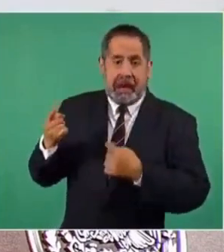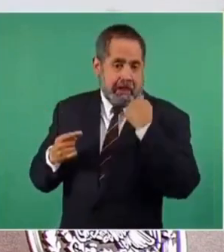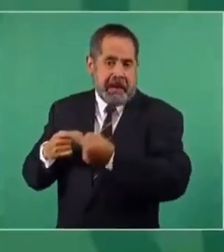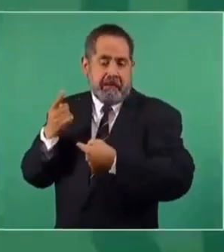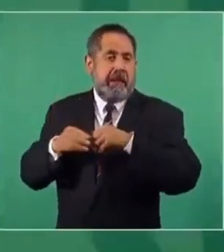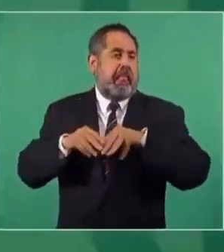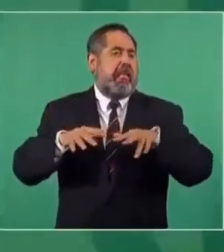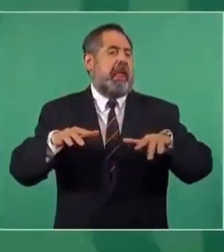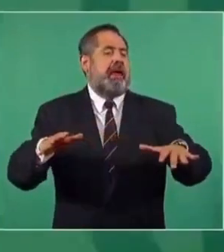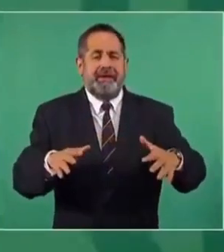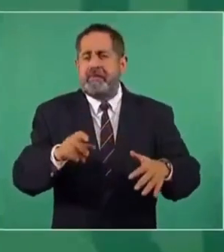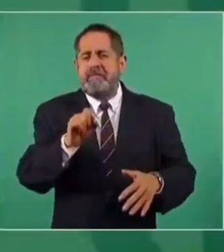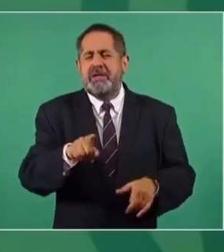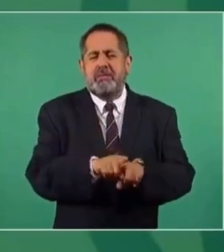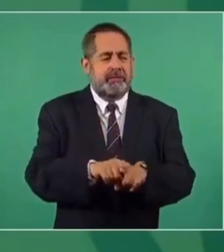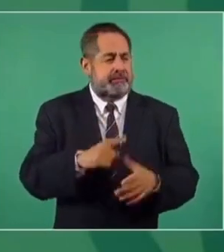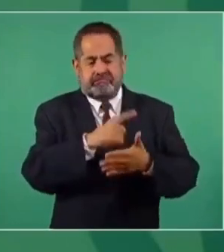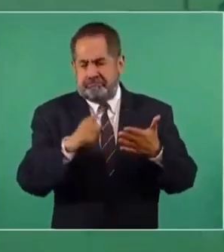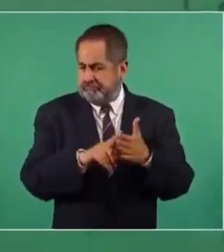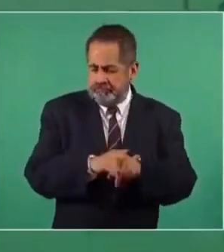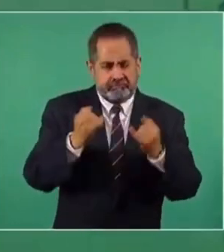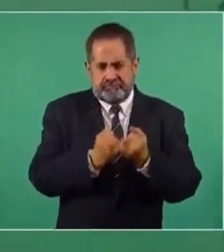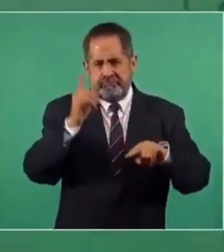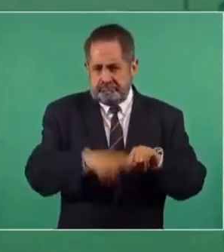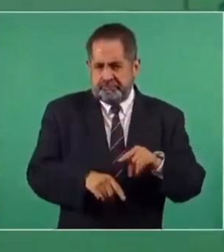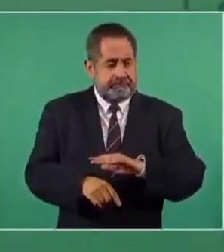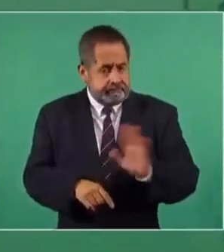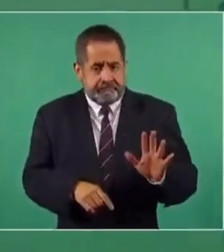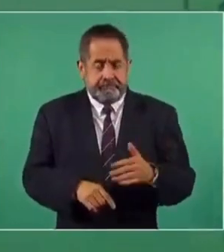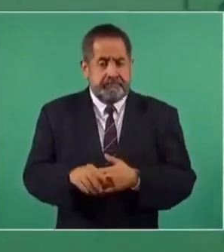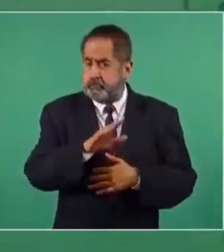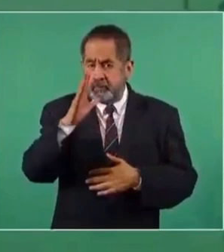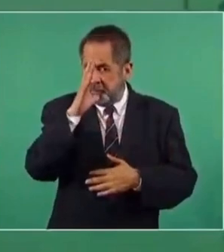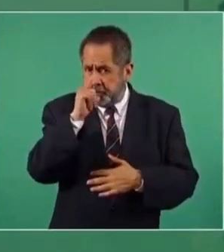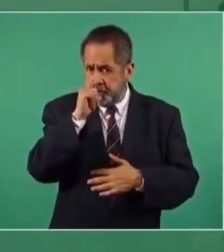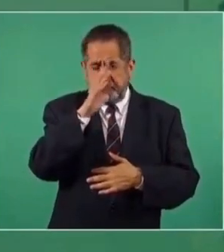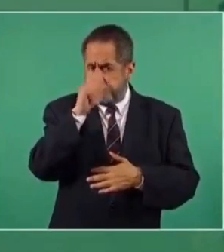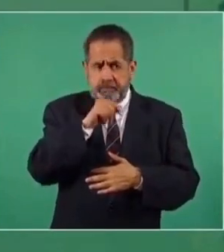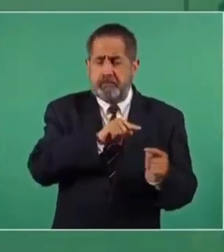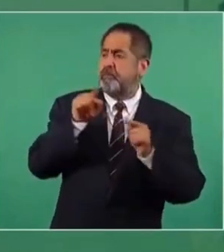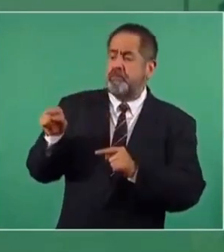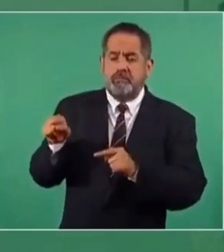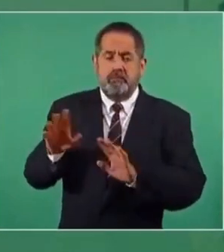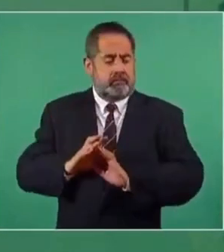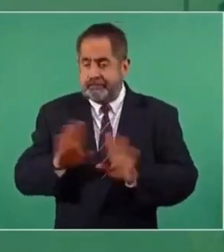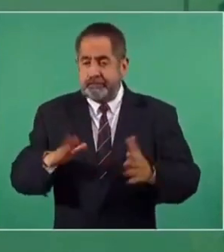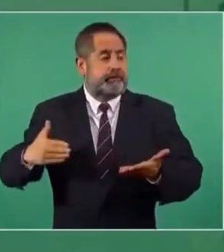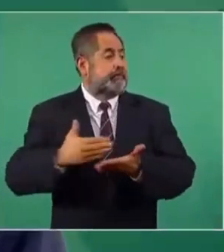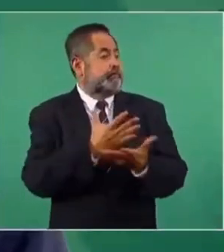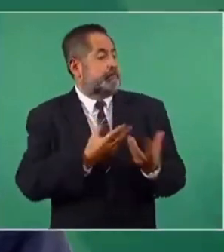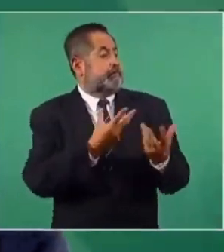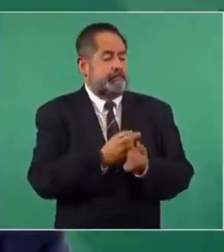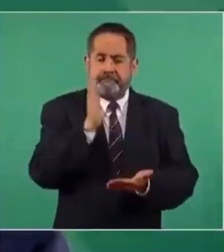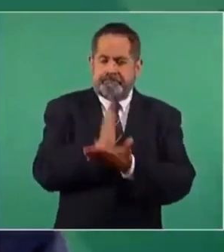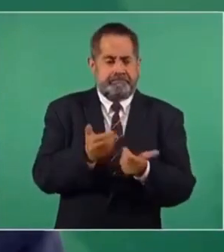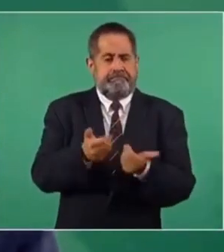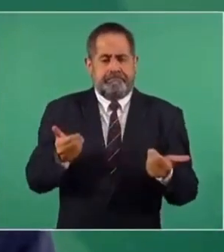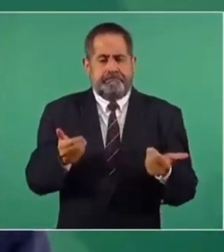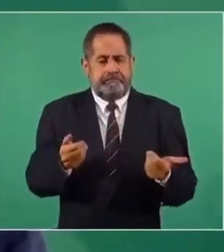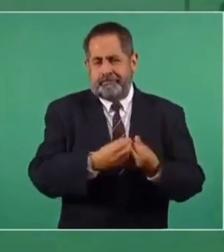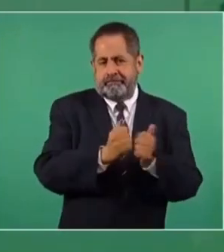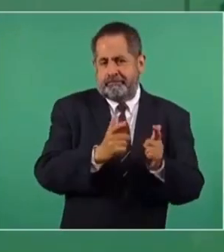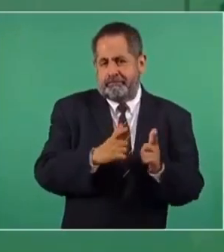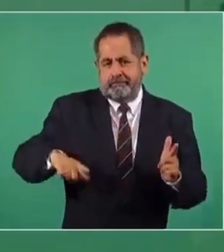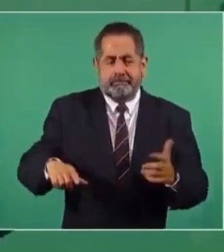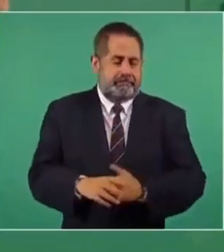hubiese sido suspendido, porque estamos planteando que no pueden los servidores públicos meterse. Estamos hablando de que no deben de haber